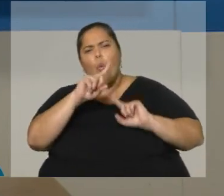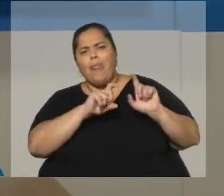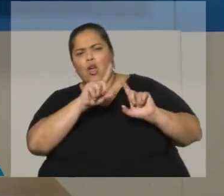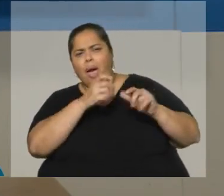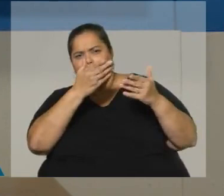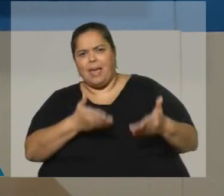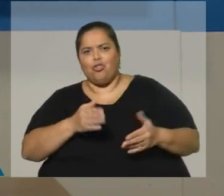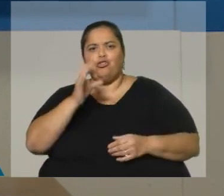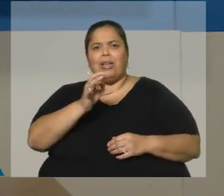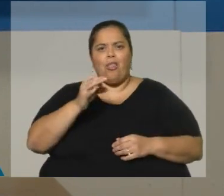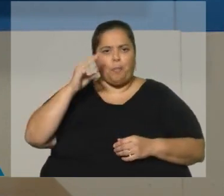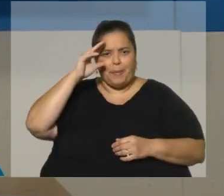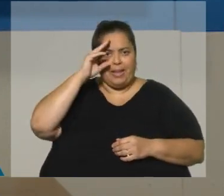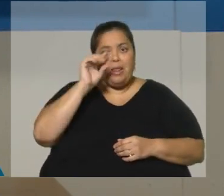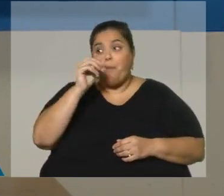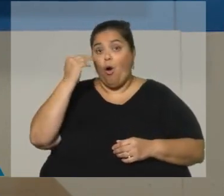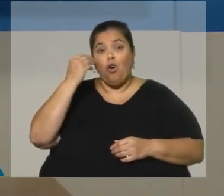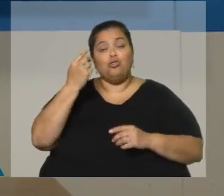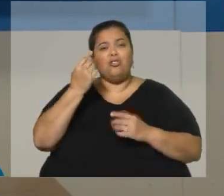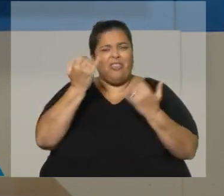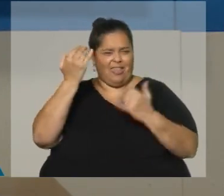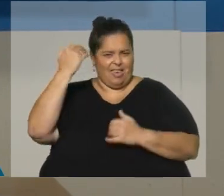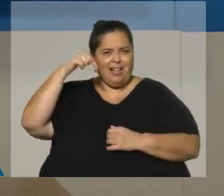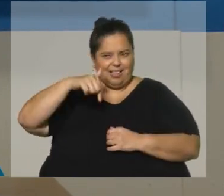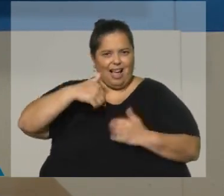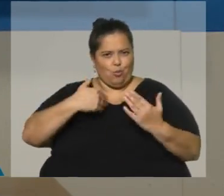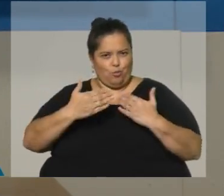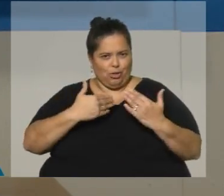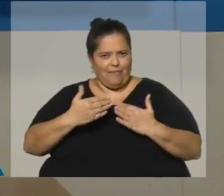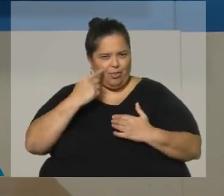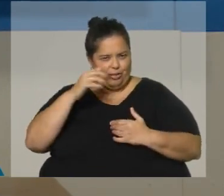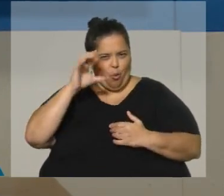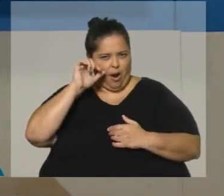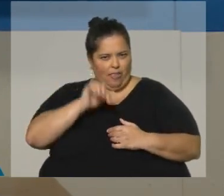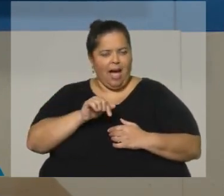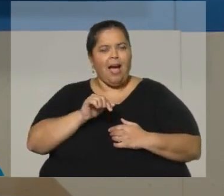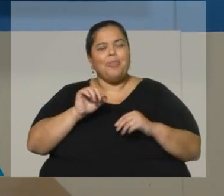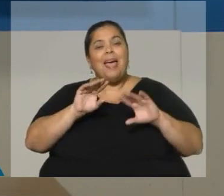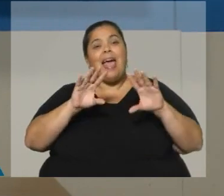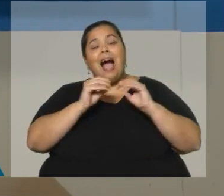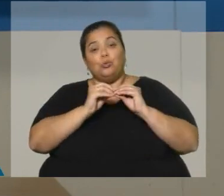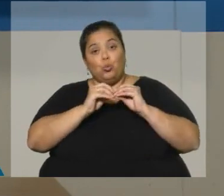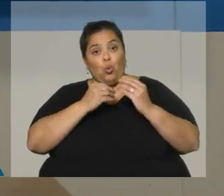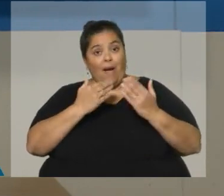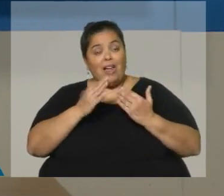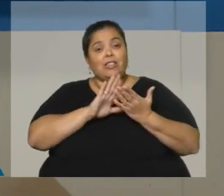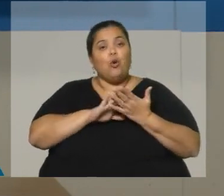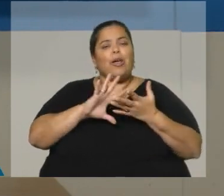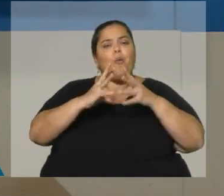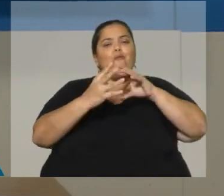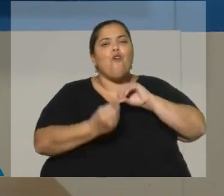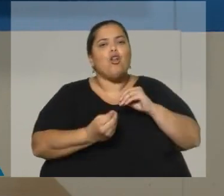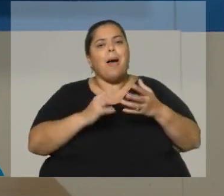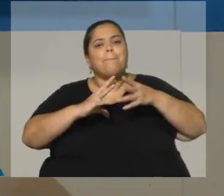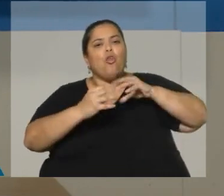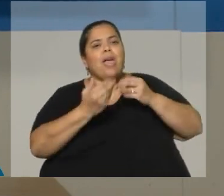con un tema que estuvimos hablando hace pocas semanas o pocos días acá, no sé si lo recordarás, que es el modo de conducción. ¿Cuál